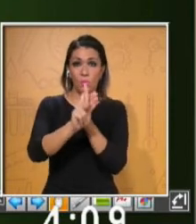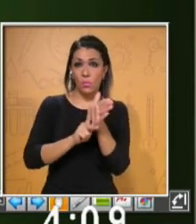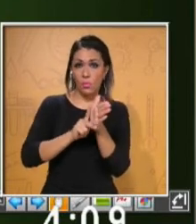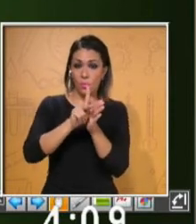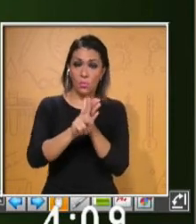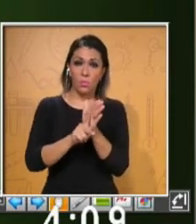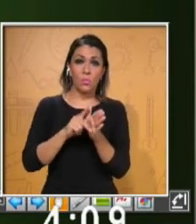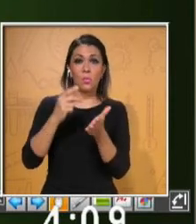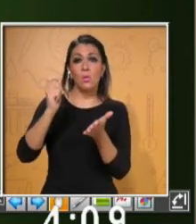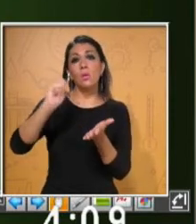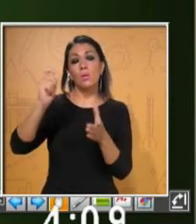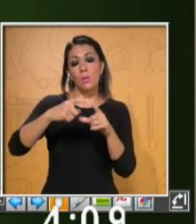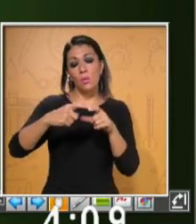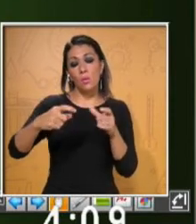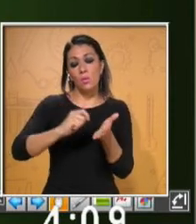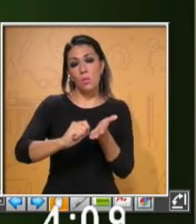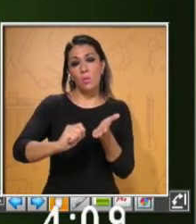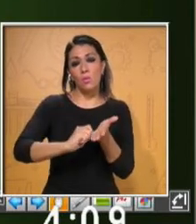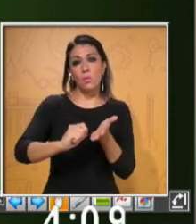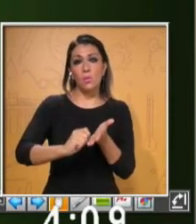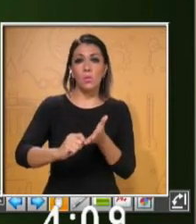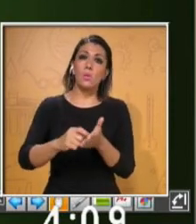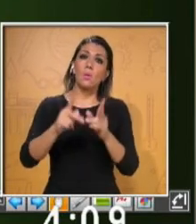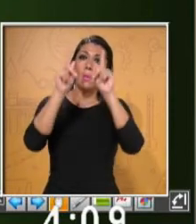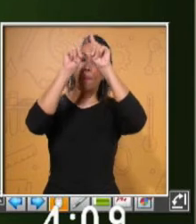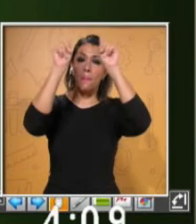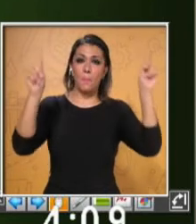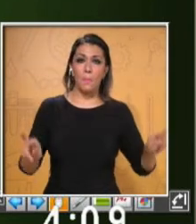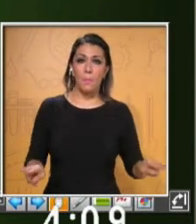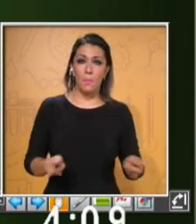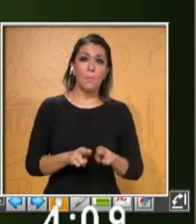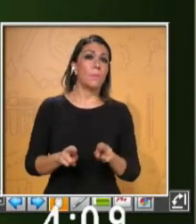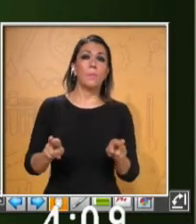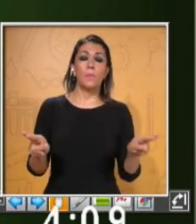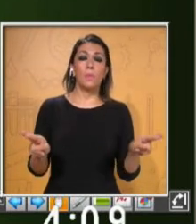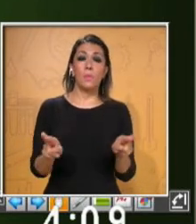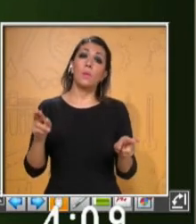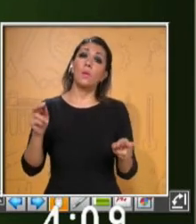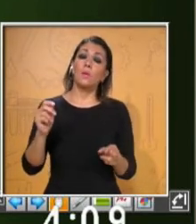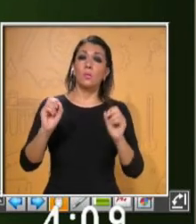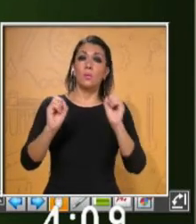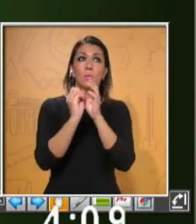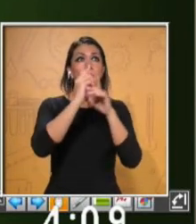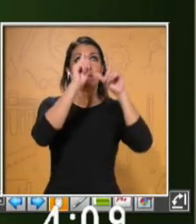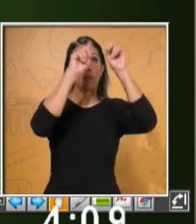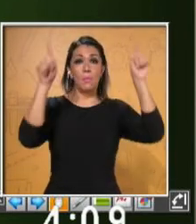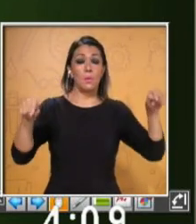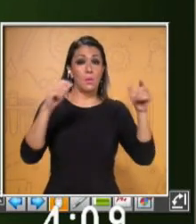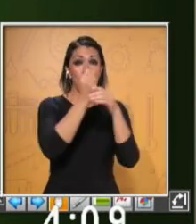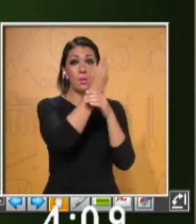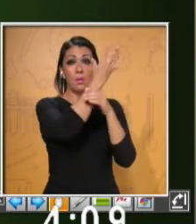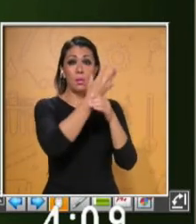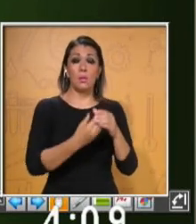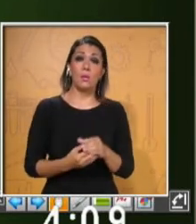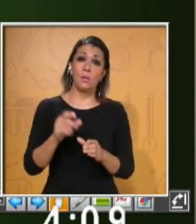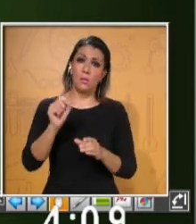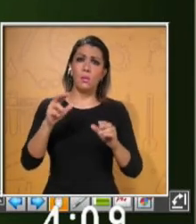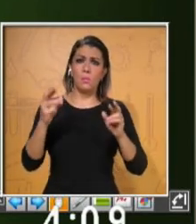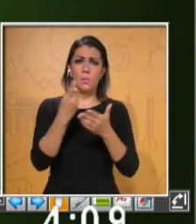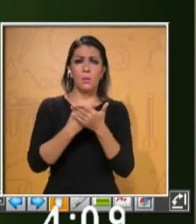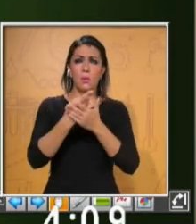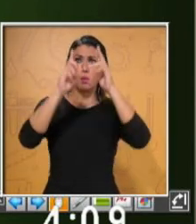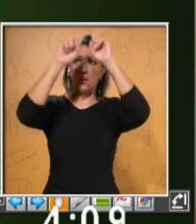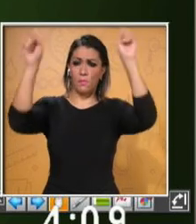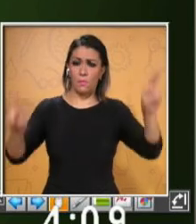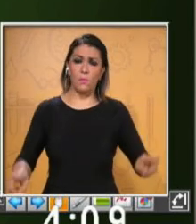video, notas, pizarrón o la pizarra, la pantalla, y además un póster. Esos artículos los puedes